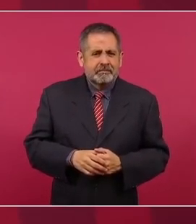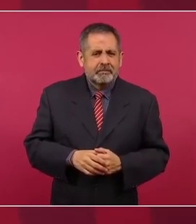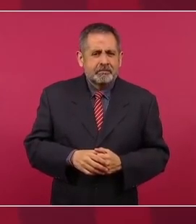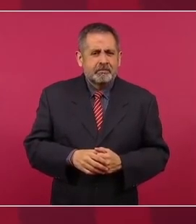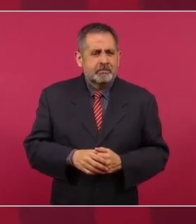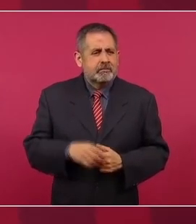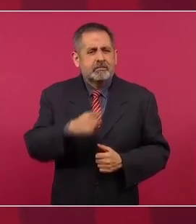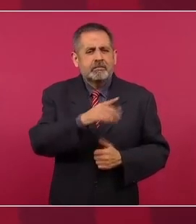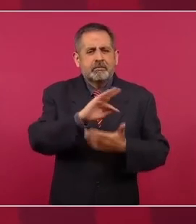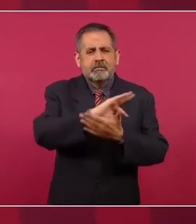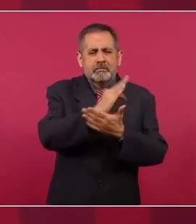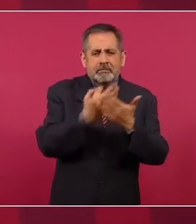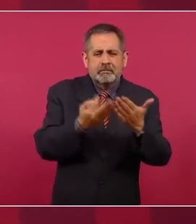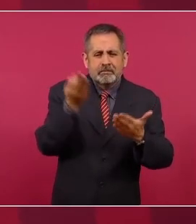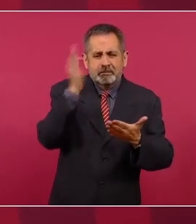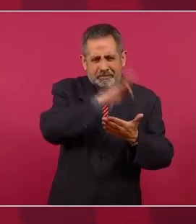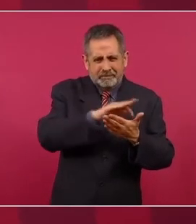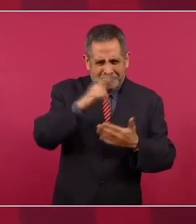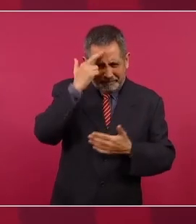facturas falsas.